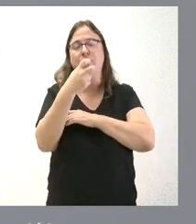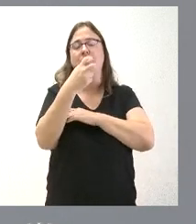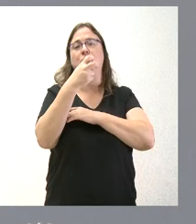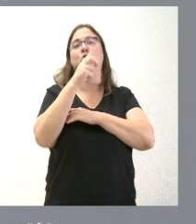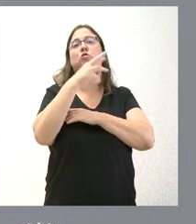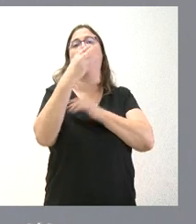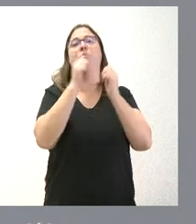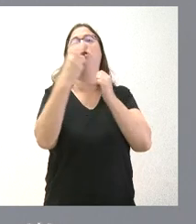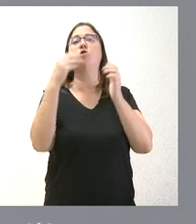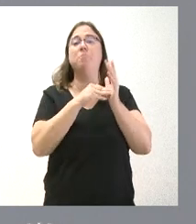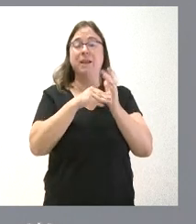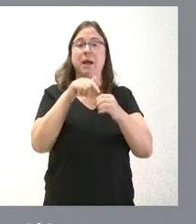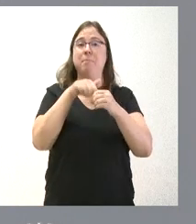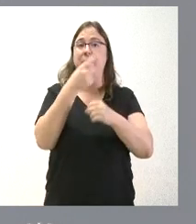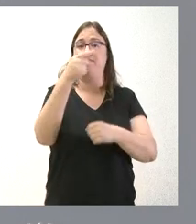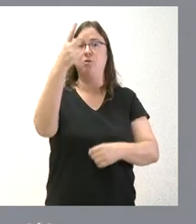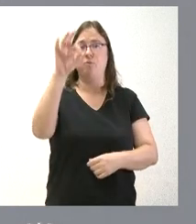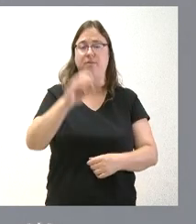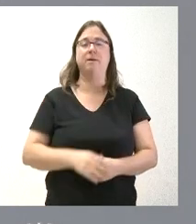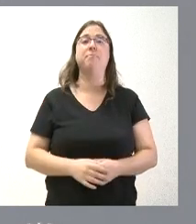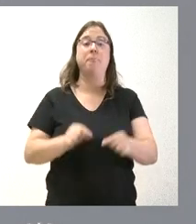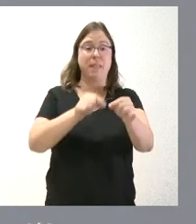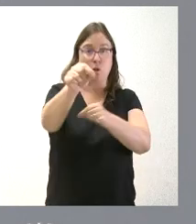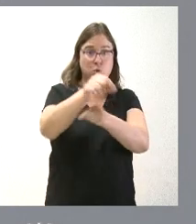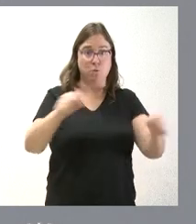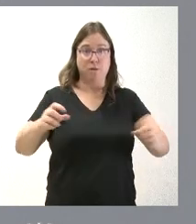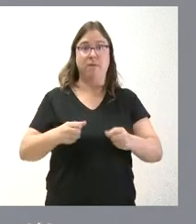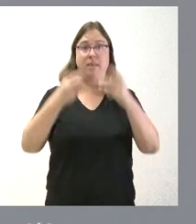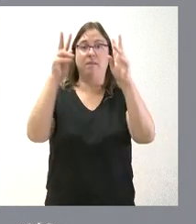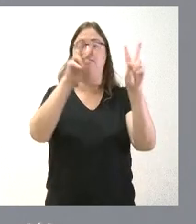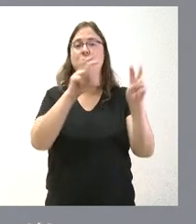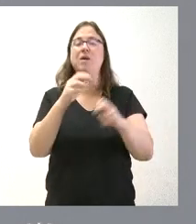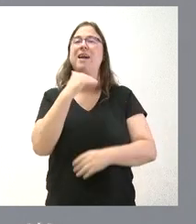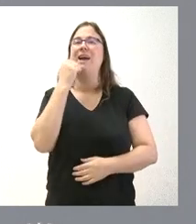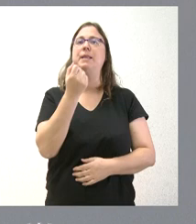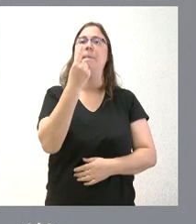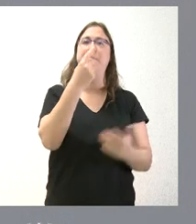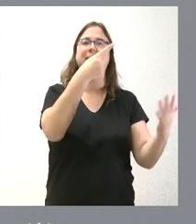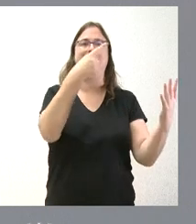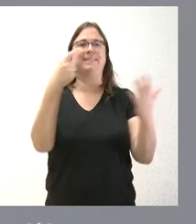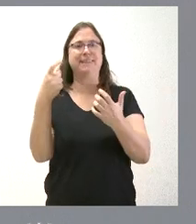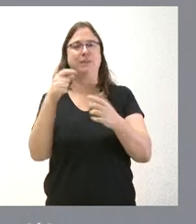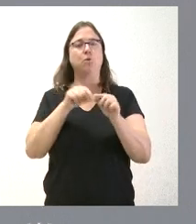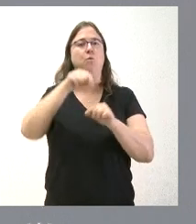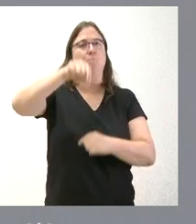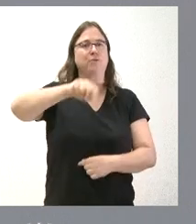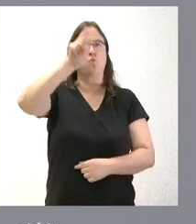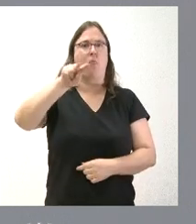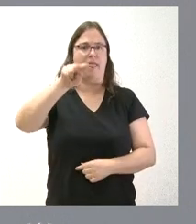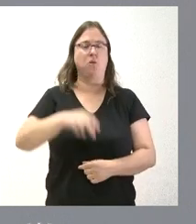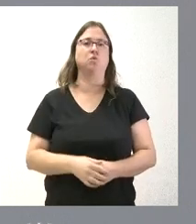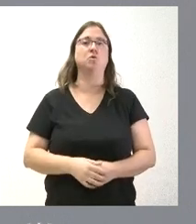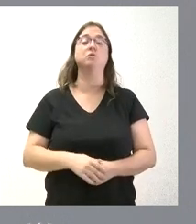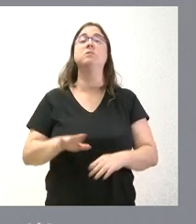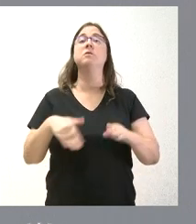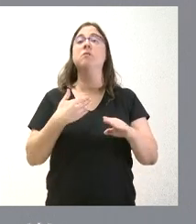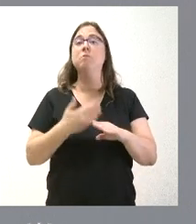plazas que se crean son 120 plazas. La superficie total del nuevo edificio van a ser casi 1.600 metros cuadrados y el